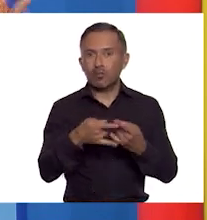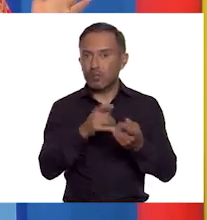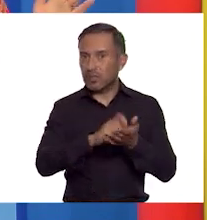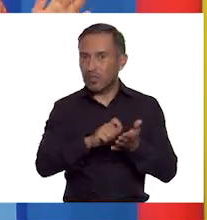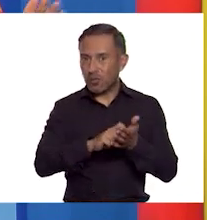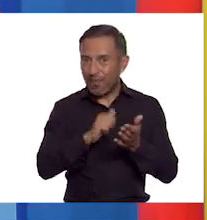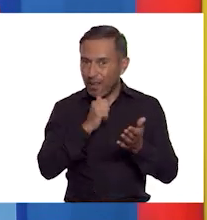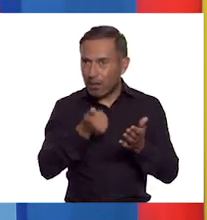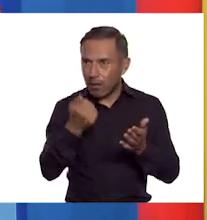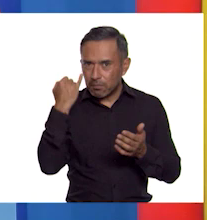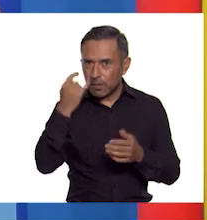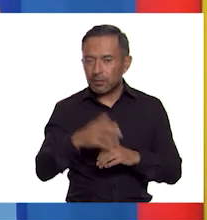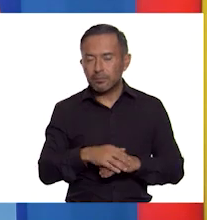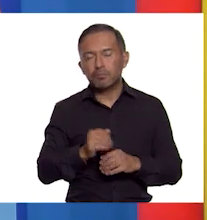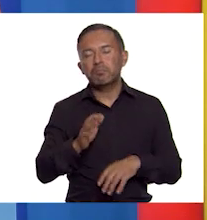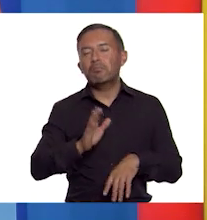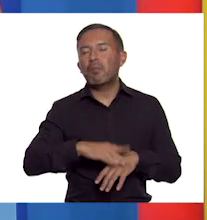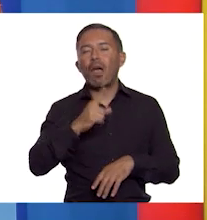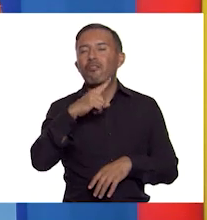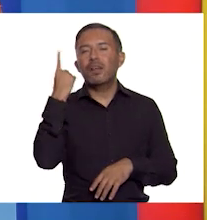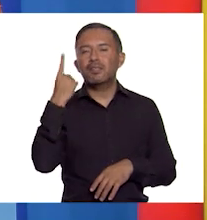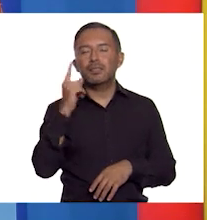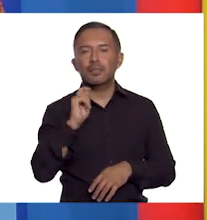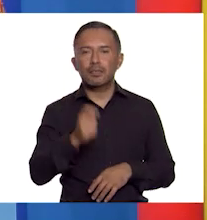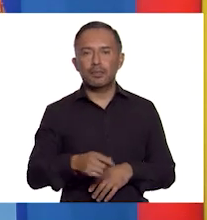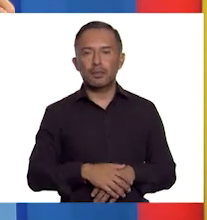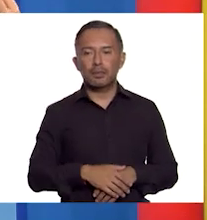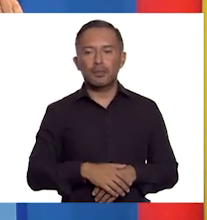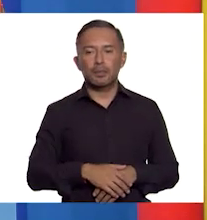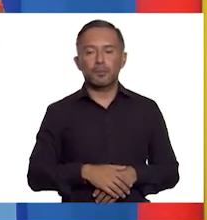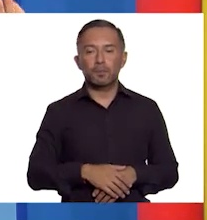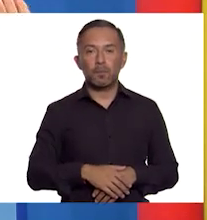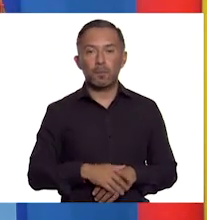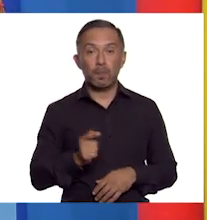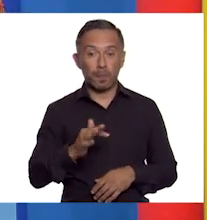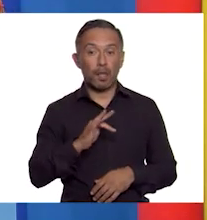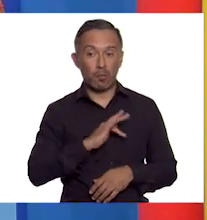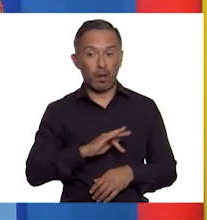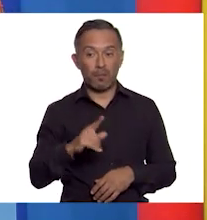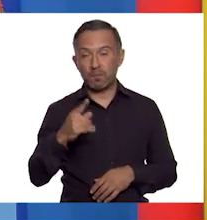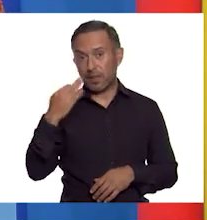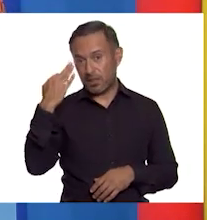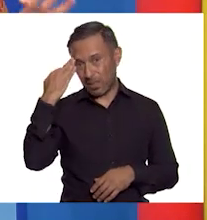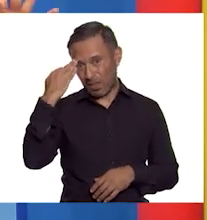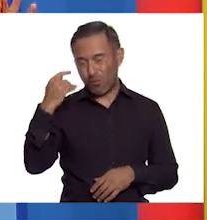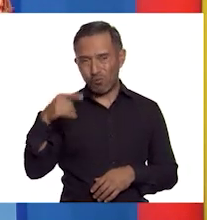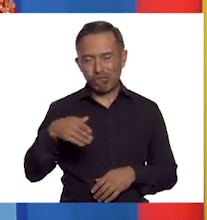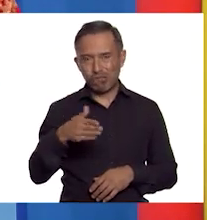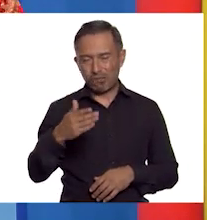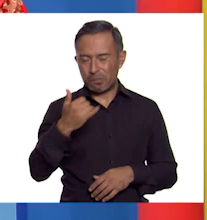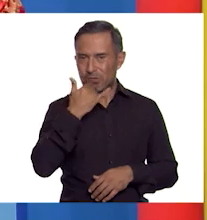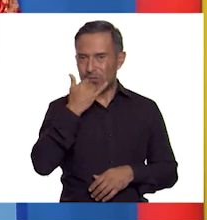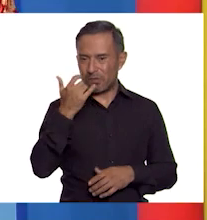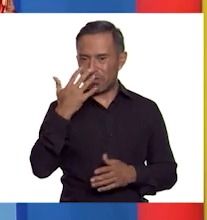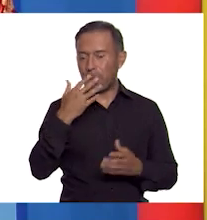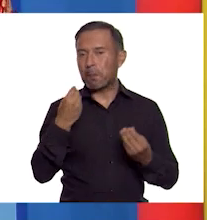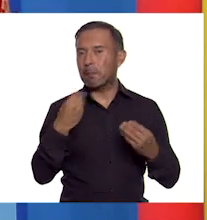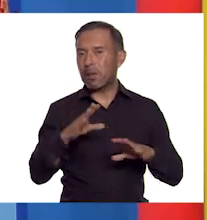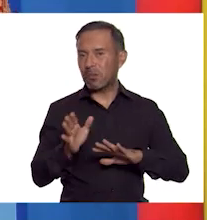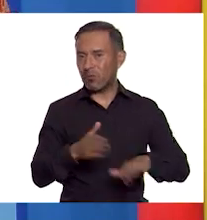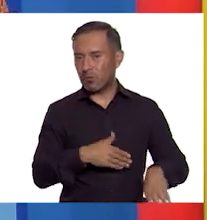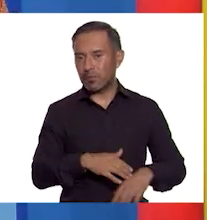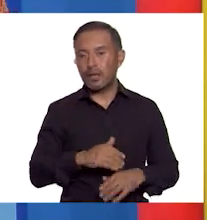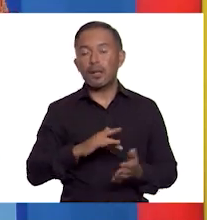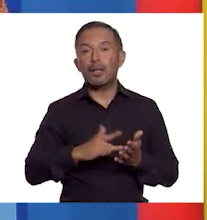Quizá la respuesta más fácil sería responder que se hubieran perdido en el tiempo. Gracias a Rustichelo de Apisa,